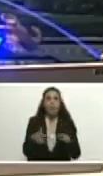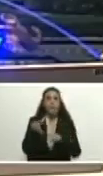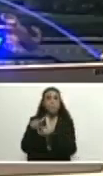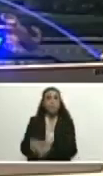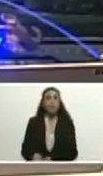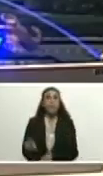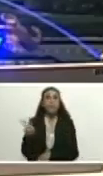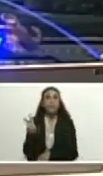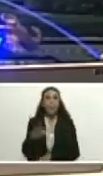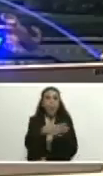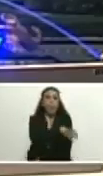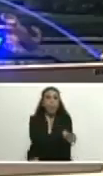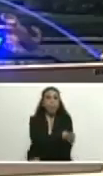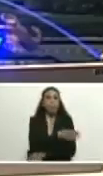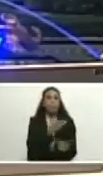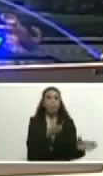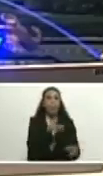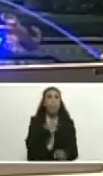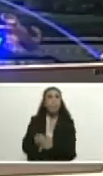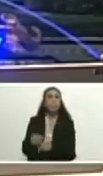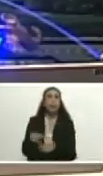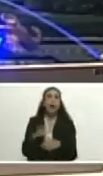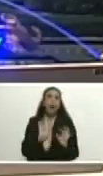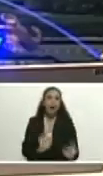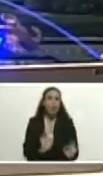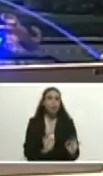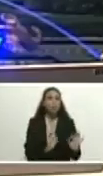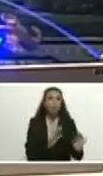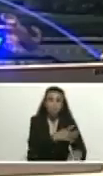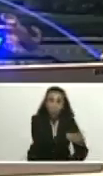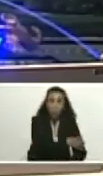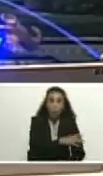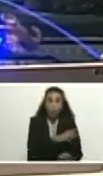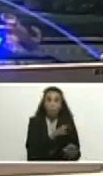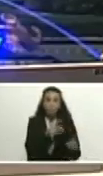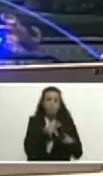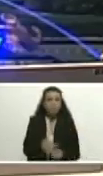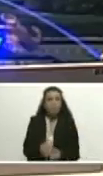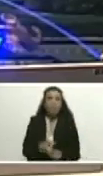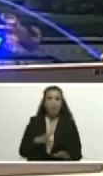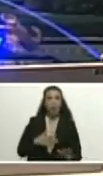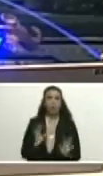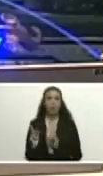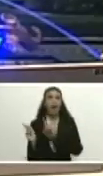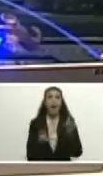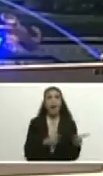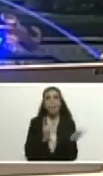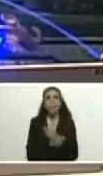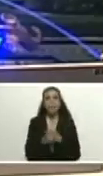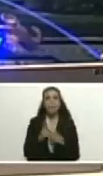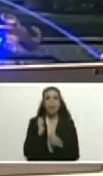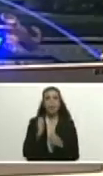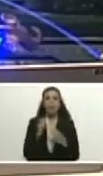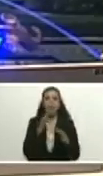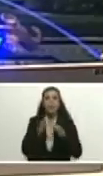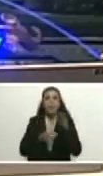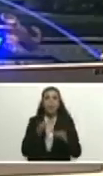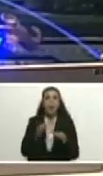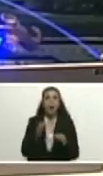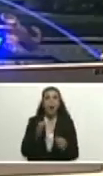hicieron un bien porque nos obligaron a producir todo aquí y pasamos de un 90% de clap